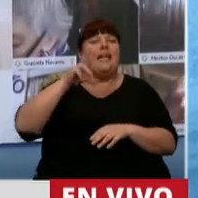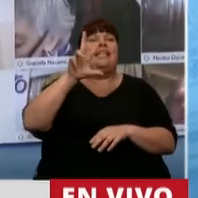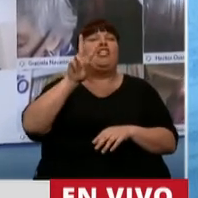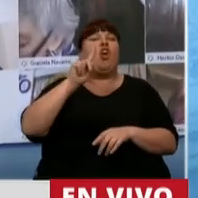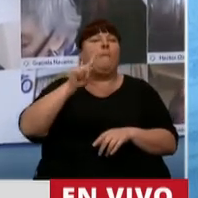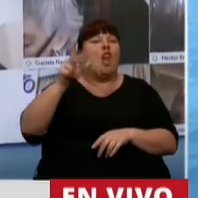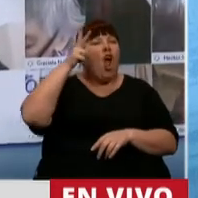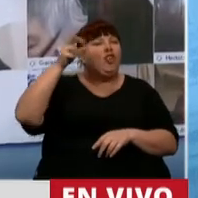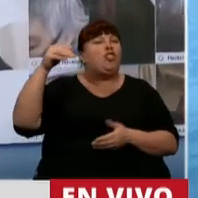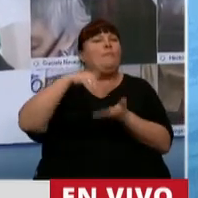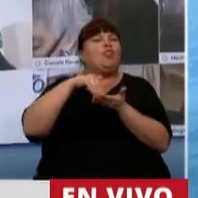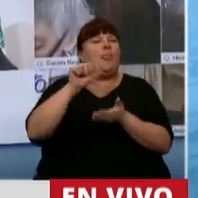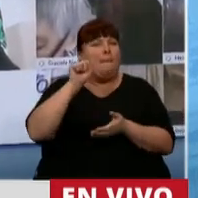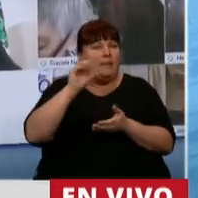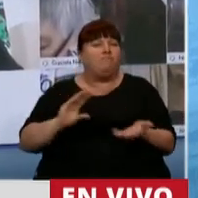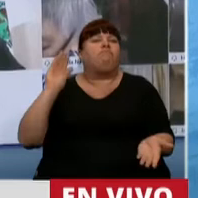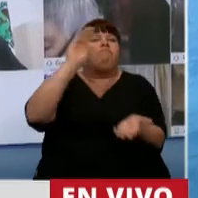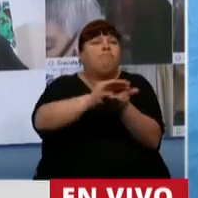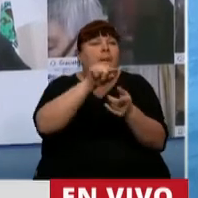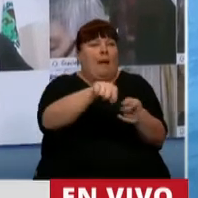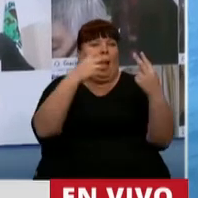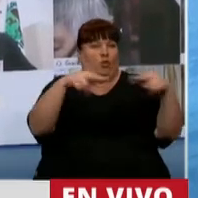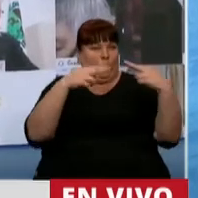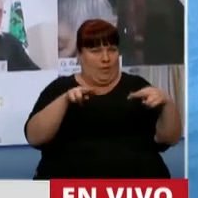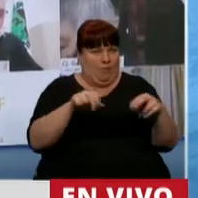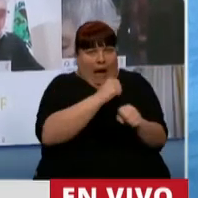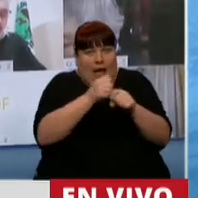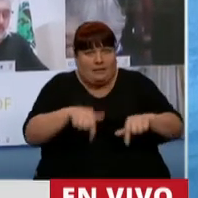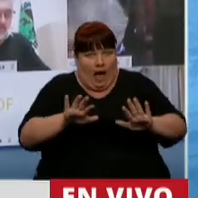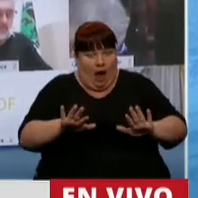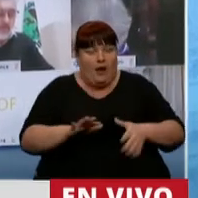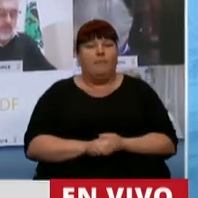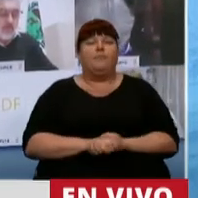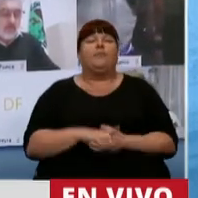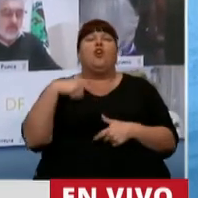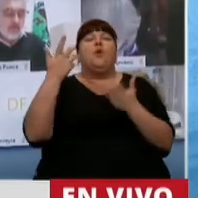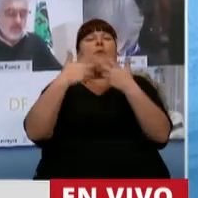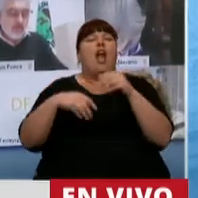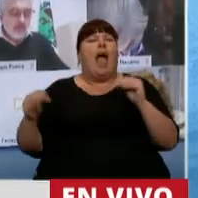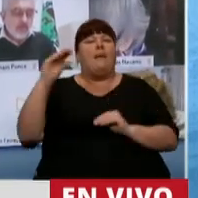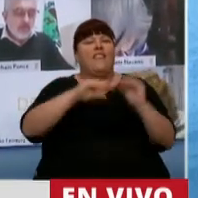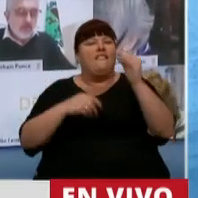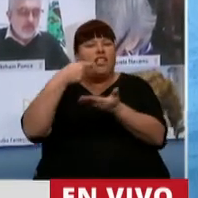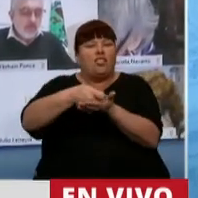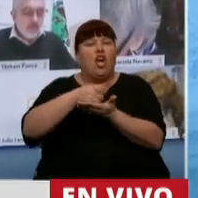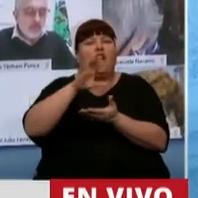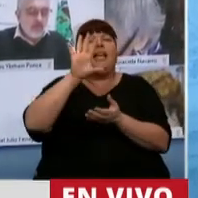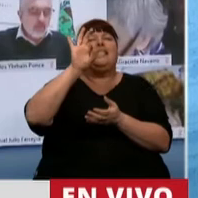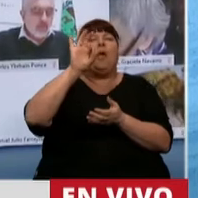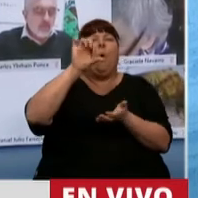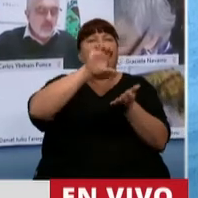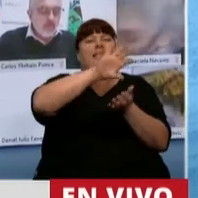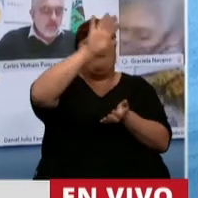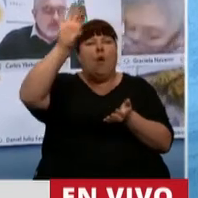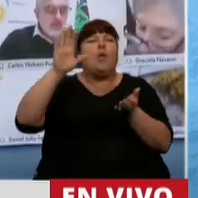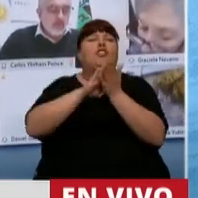.800 millones de pesos invertidos hasta el momento. Con el programa de inversión en 50 destinos, que tiene